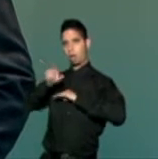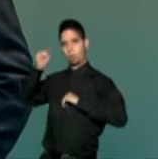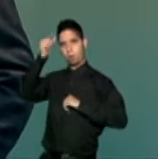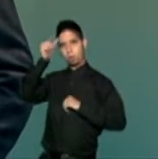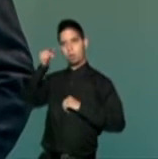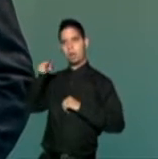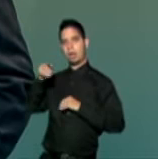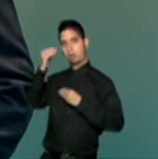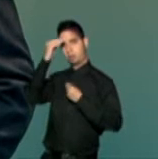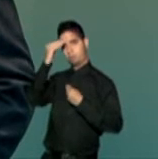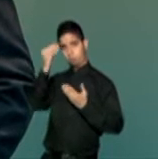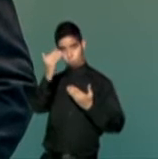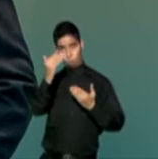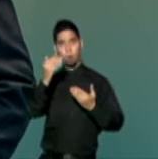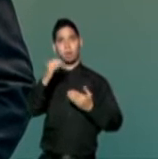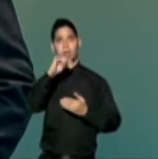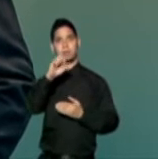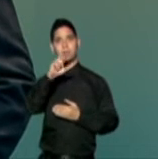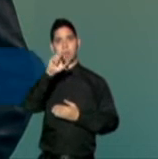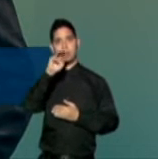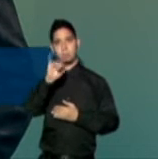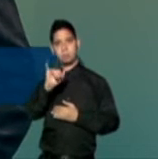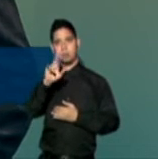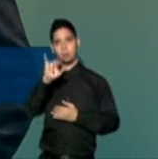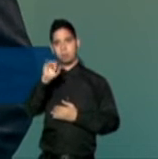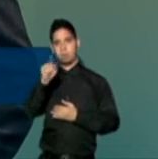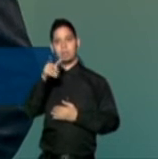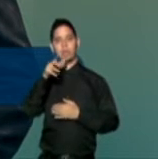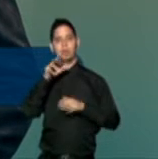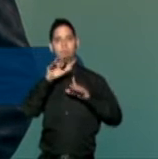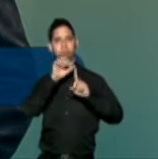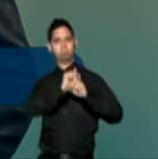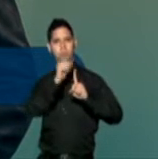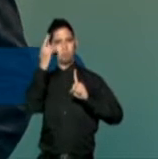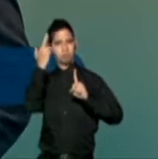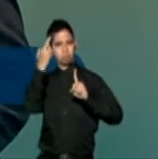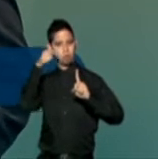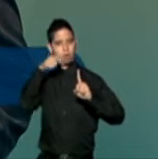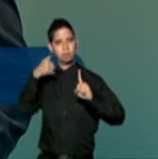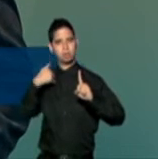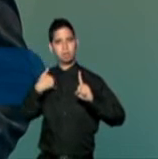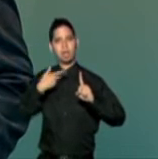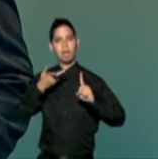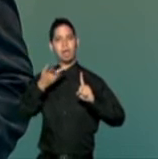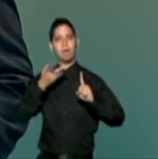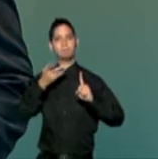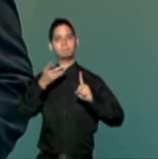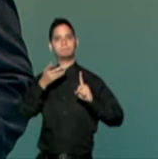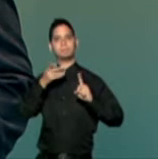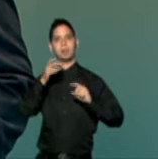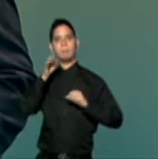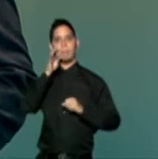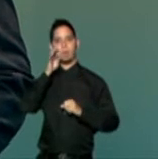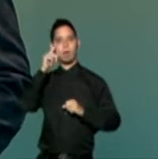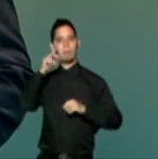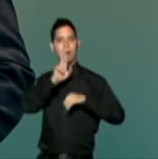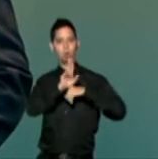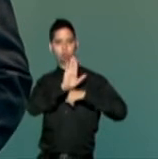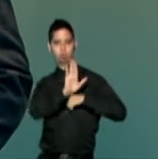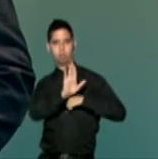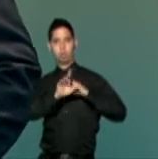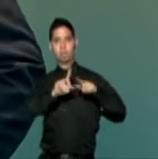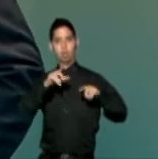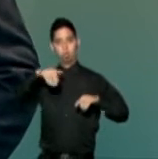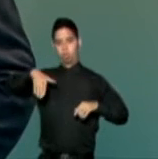que el joven Jeremy Ruiz, quien estuvo preso por posesión de marihuana para consumo personal, no ha cumplido con todas las disposiciones del indulto